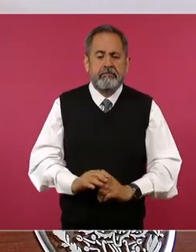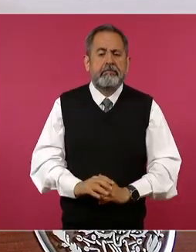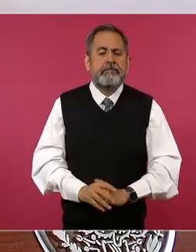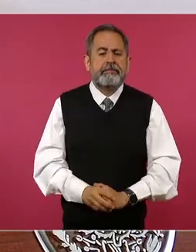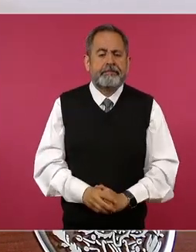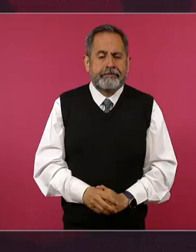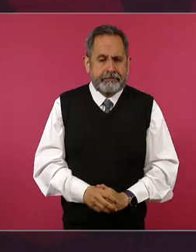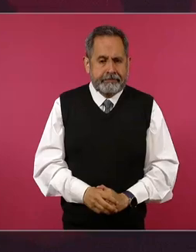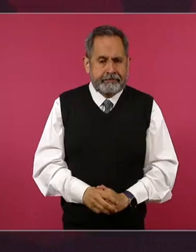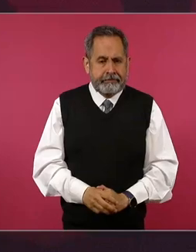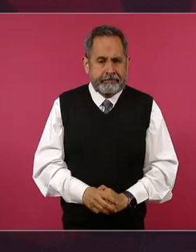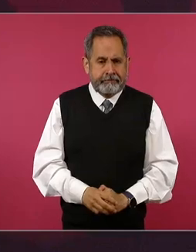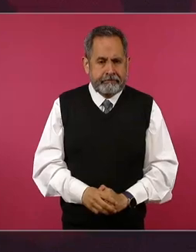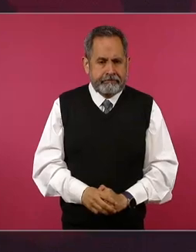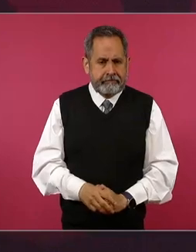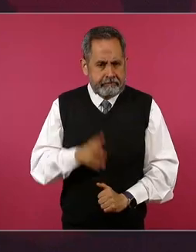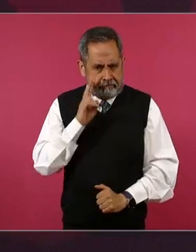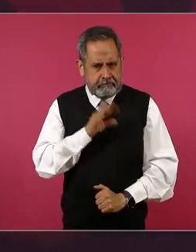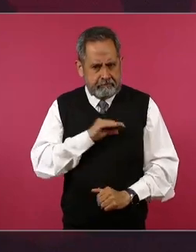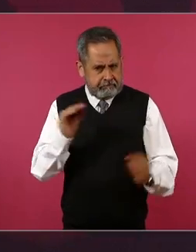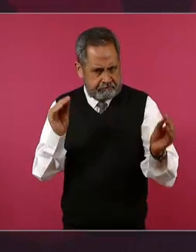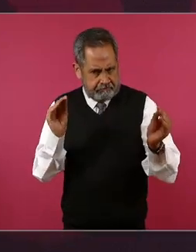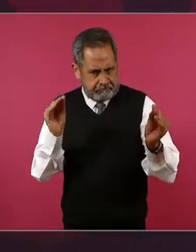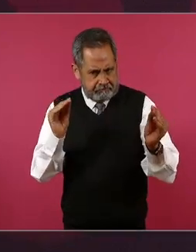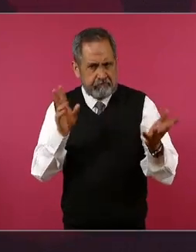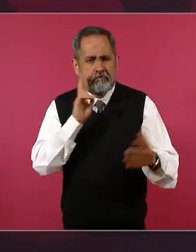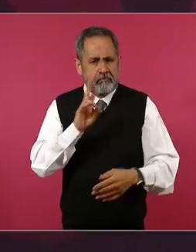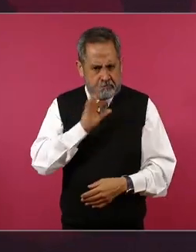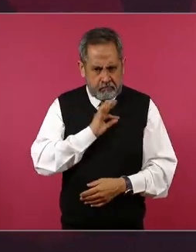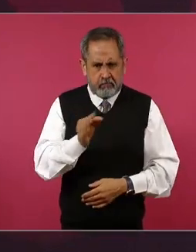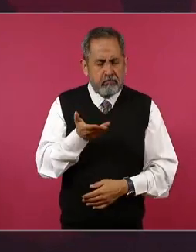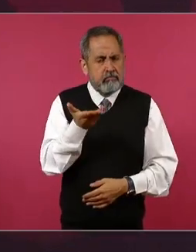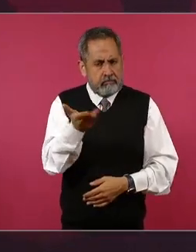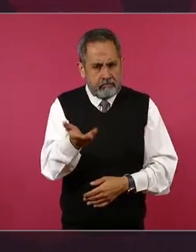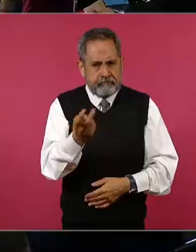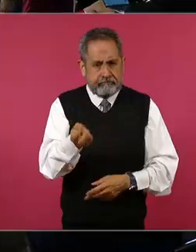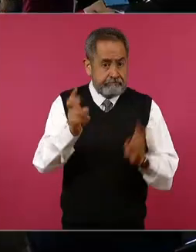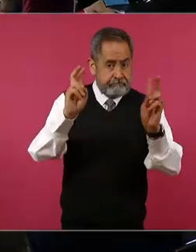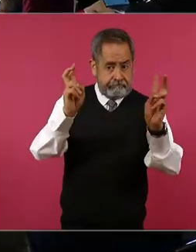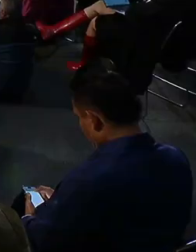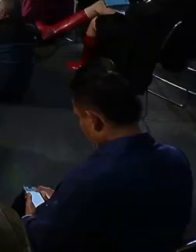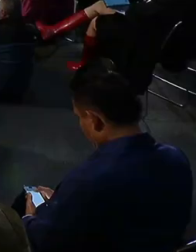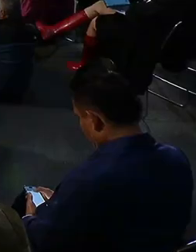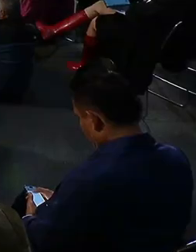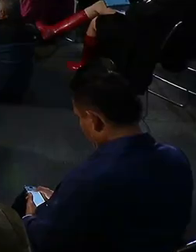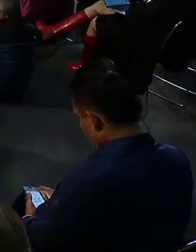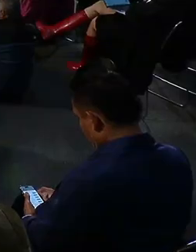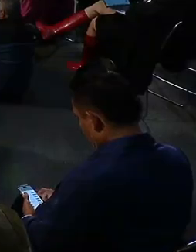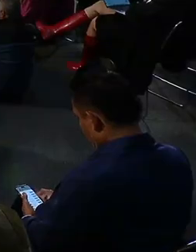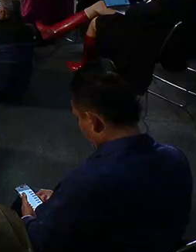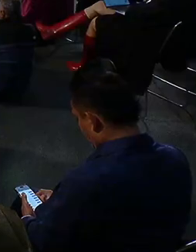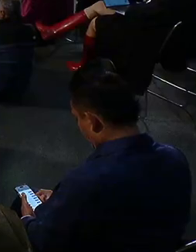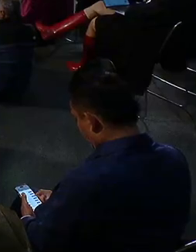pero que sí podamos debatir porque estos temas no se trataban